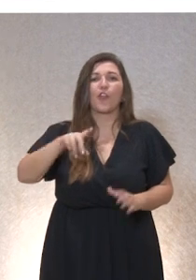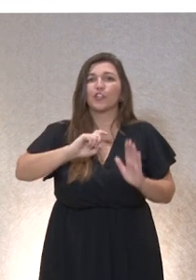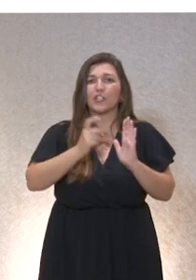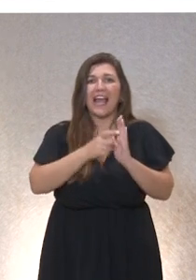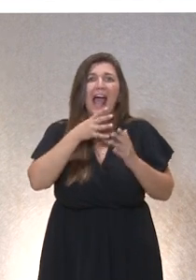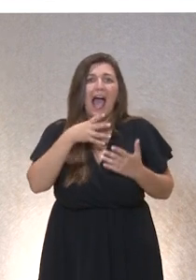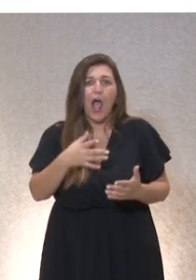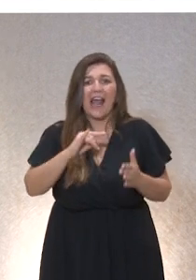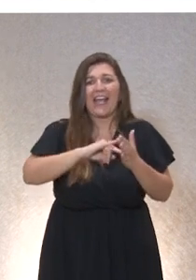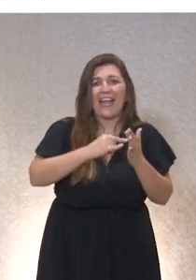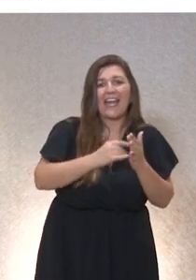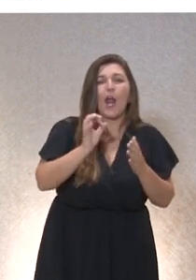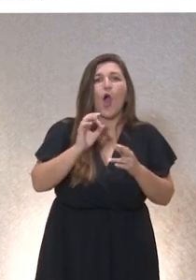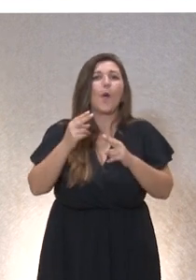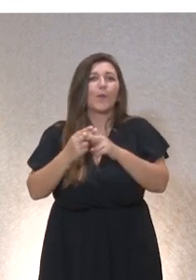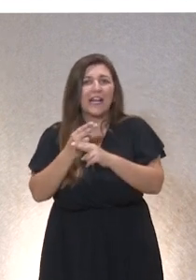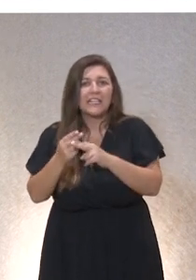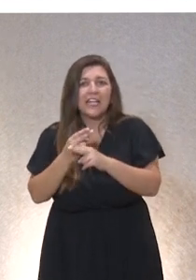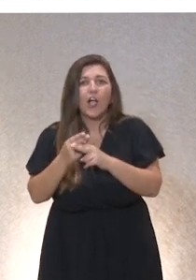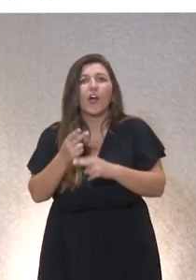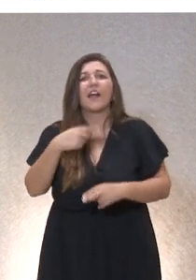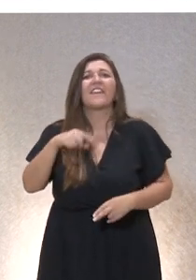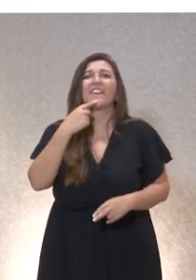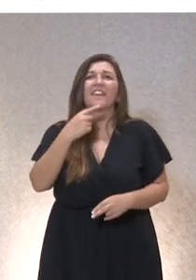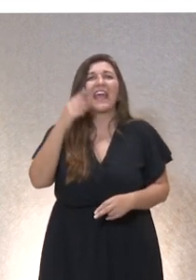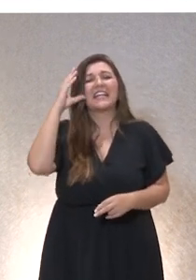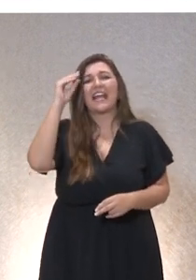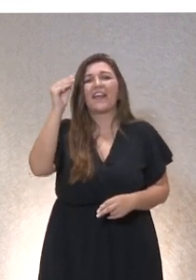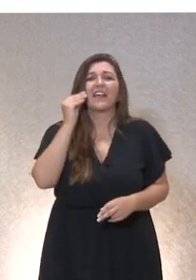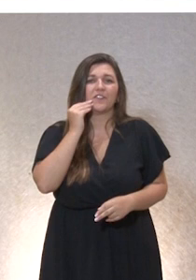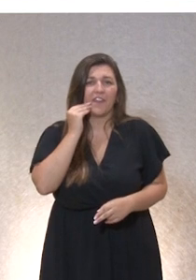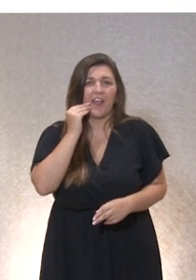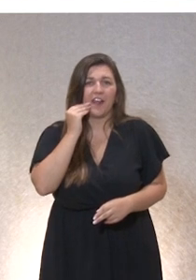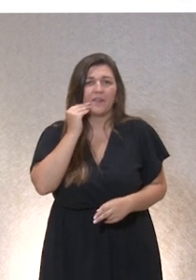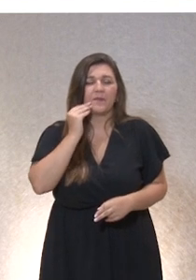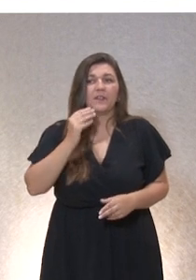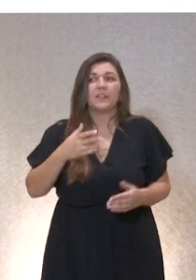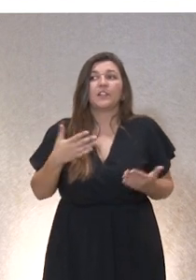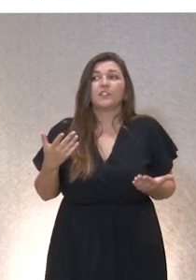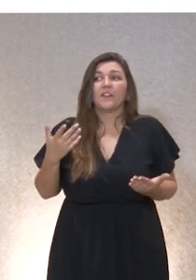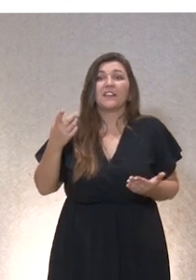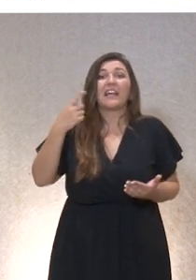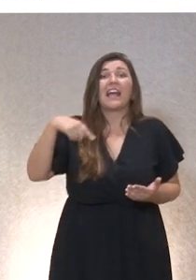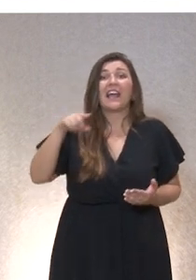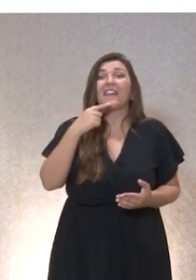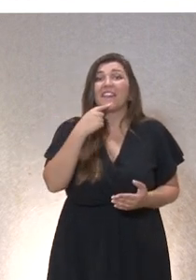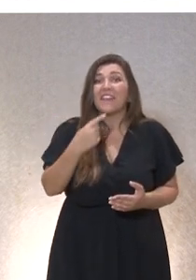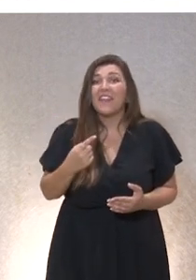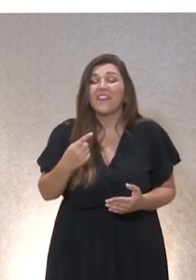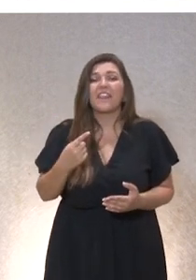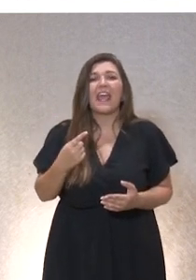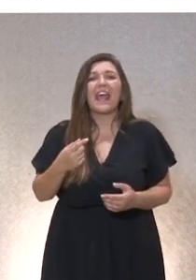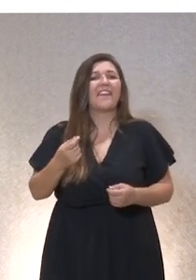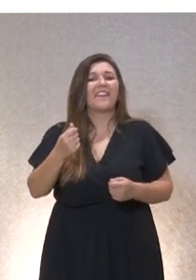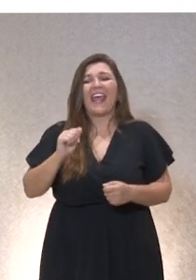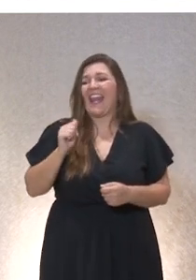ingenieros o en los políticos que en realidad hablan de inteligencia artificial. Realmente, se nos está diciendo que es la fuente de rentabilidad, que la